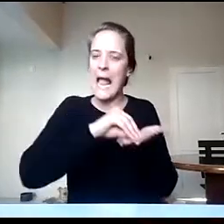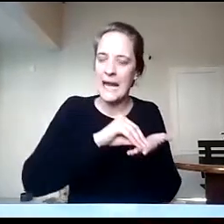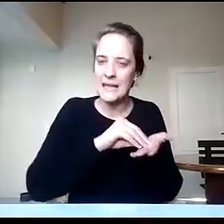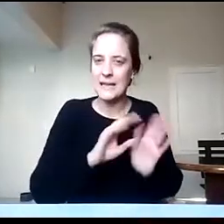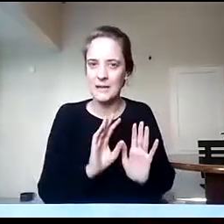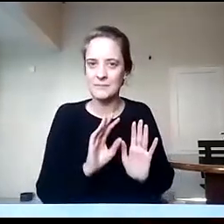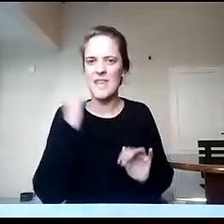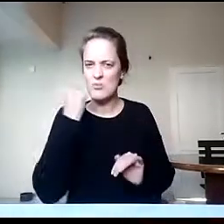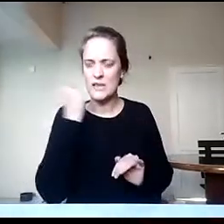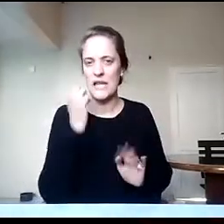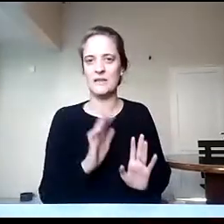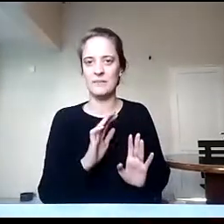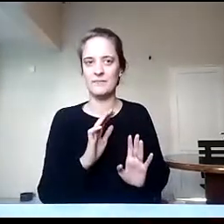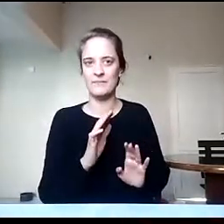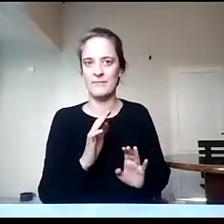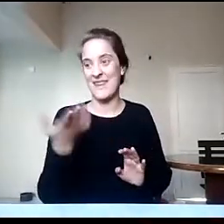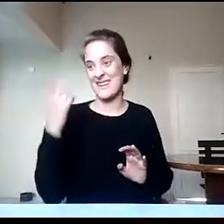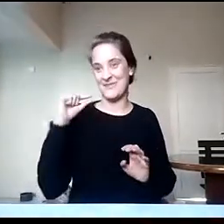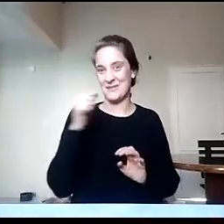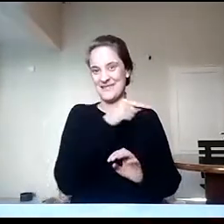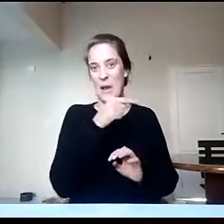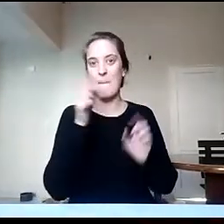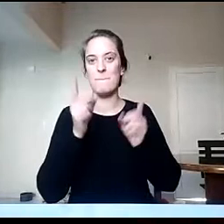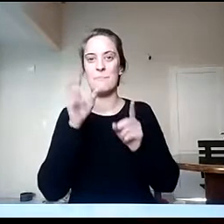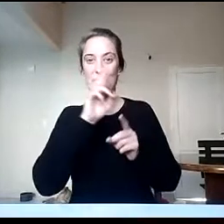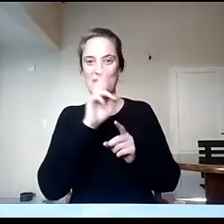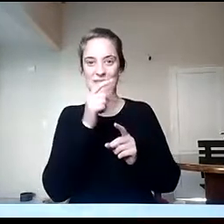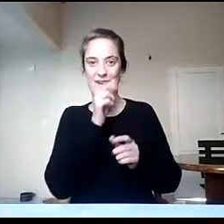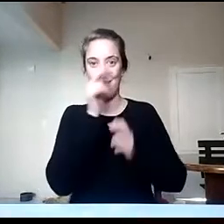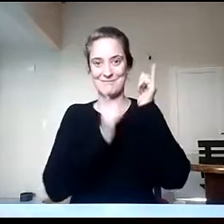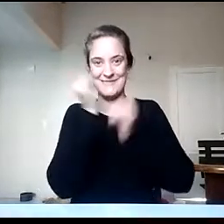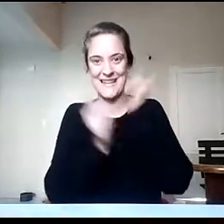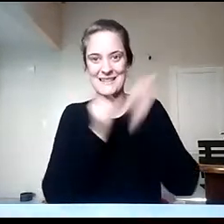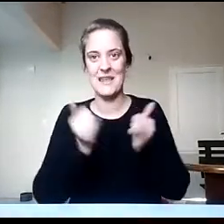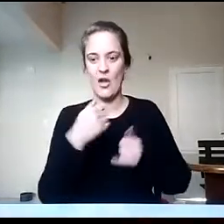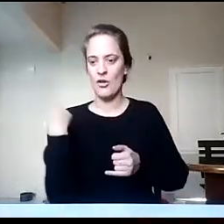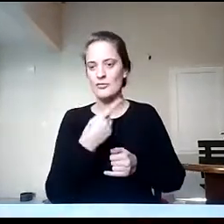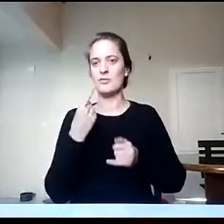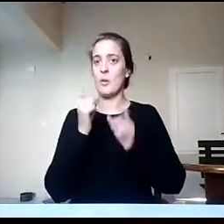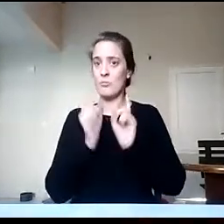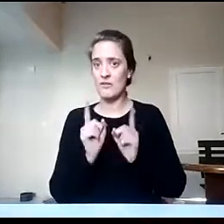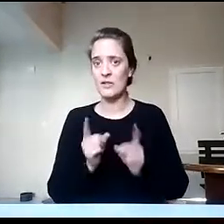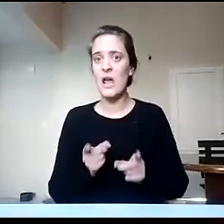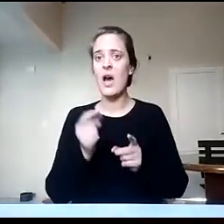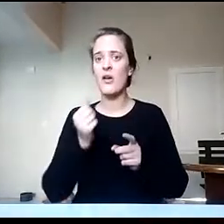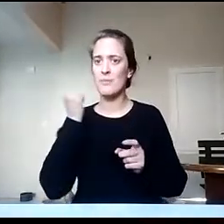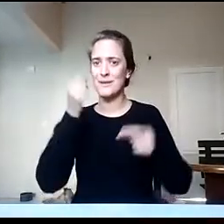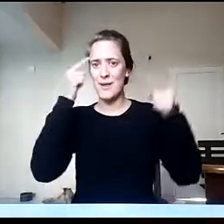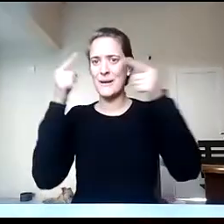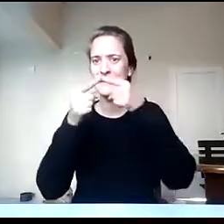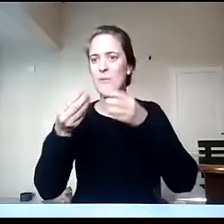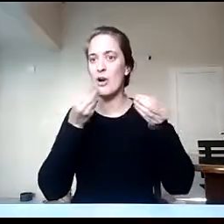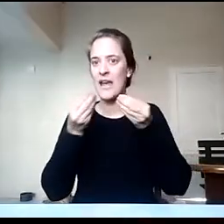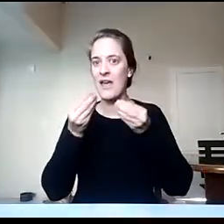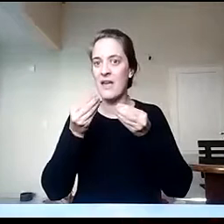Recién cuando Verónica manifestaba de que como somos un profesorado, que ponemos énfasis en la enseñanza y que por ende hay